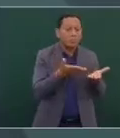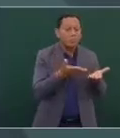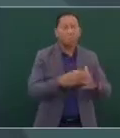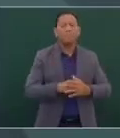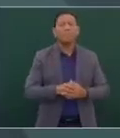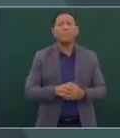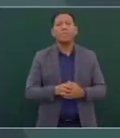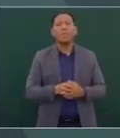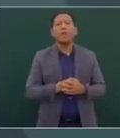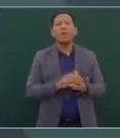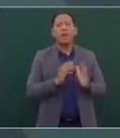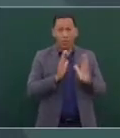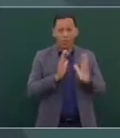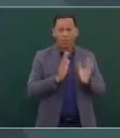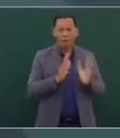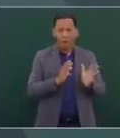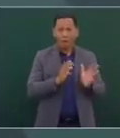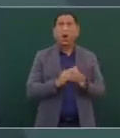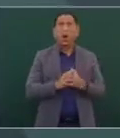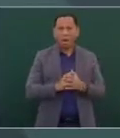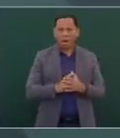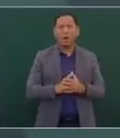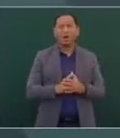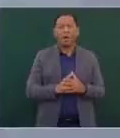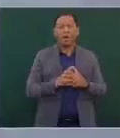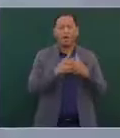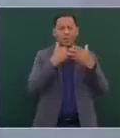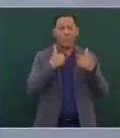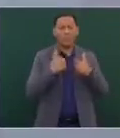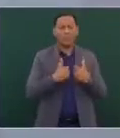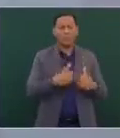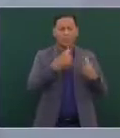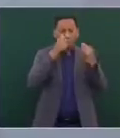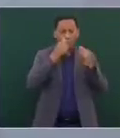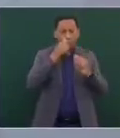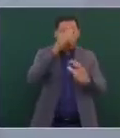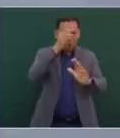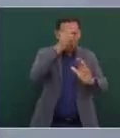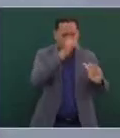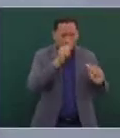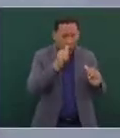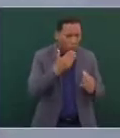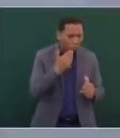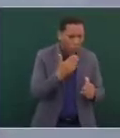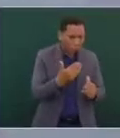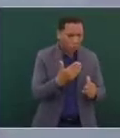ya hay un marco de entendimiento en donde